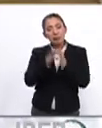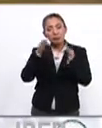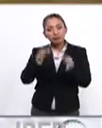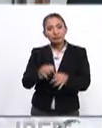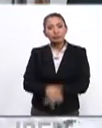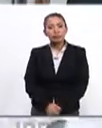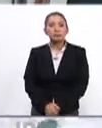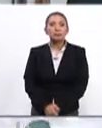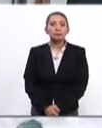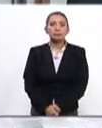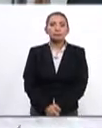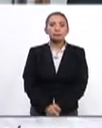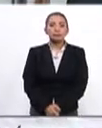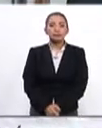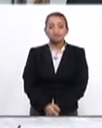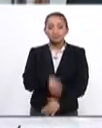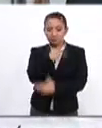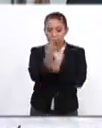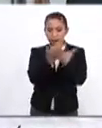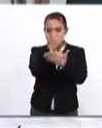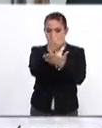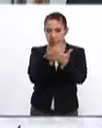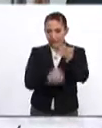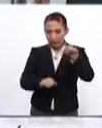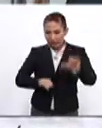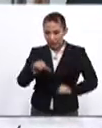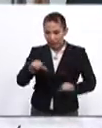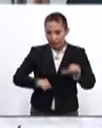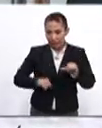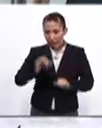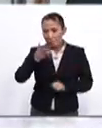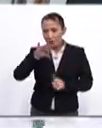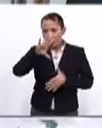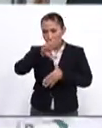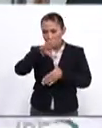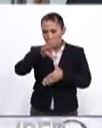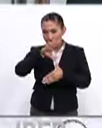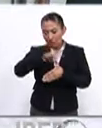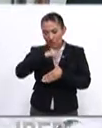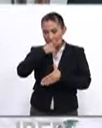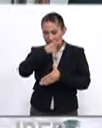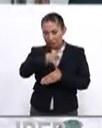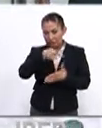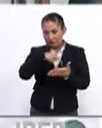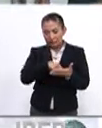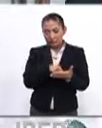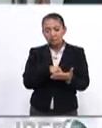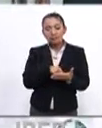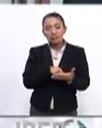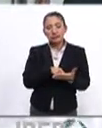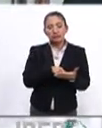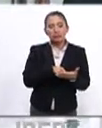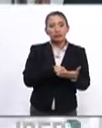efectiva el plan de acción iberoamericano como señalo fue